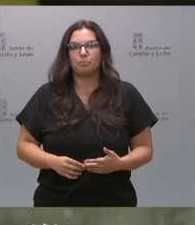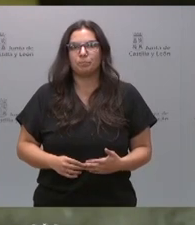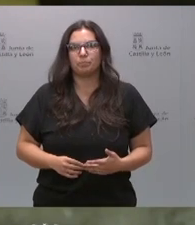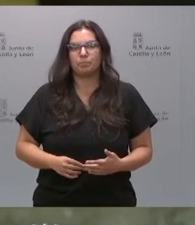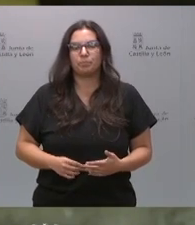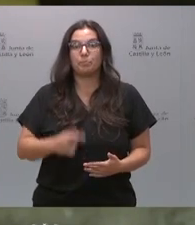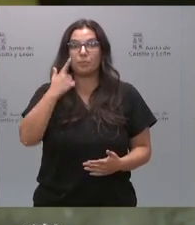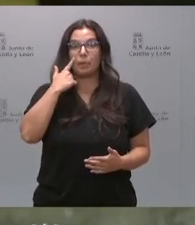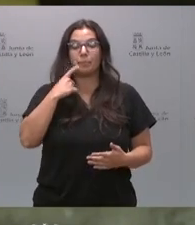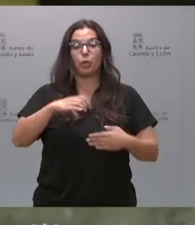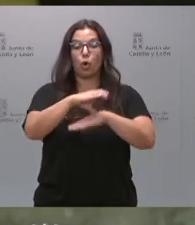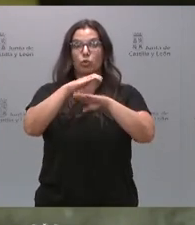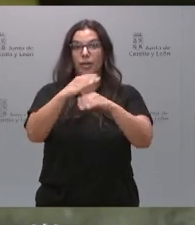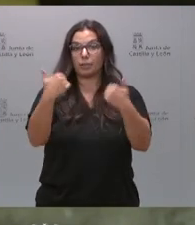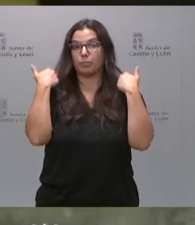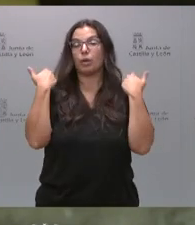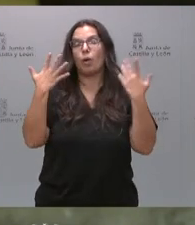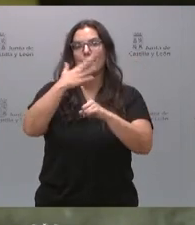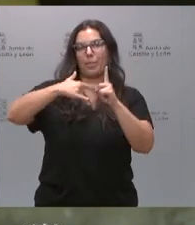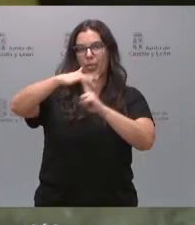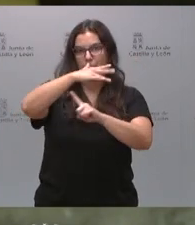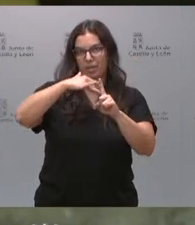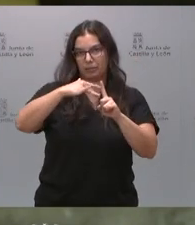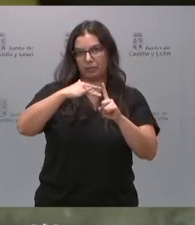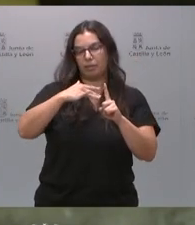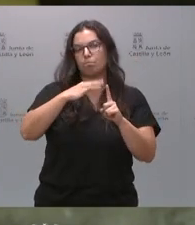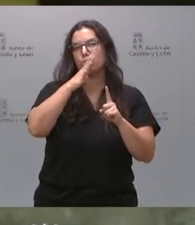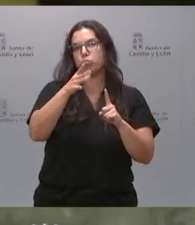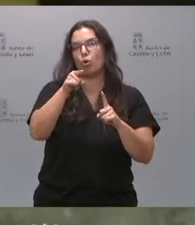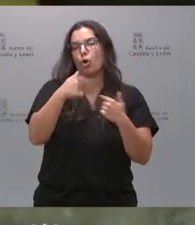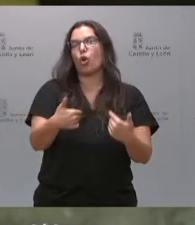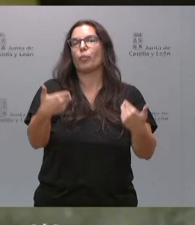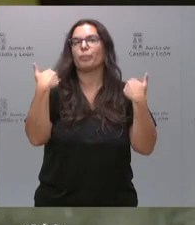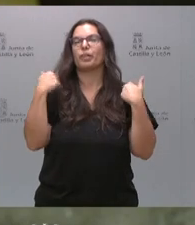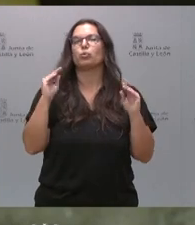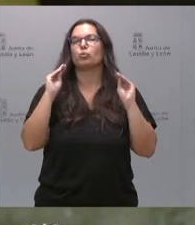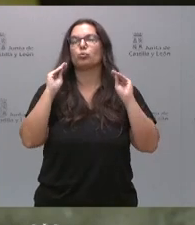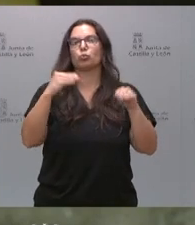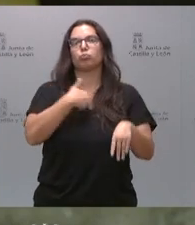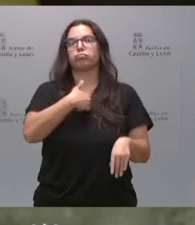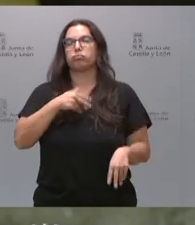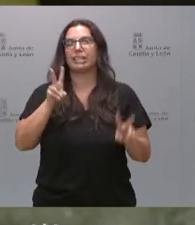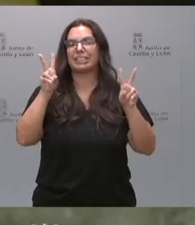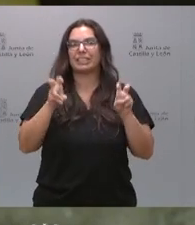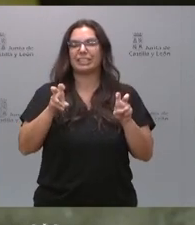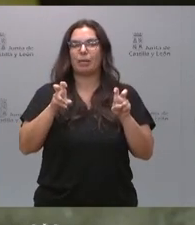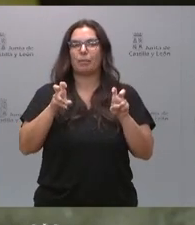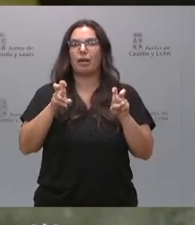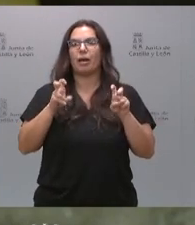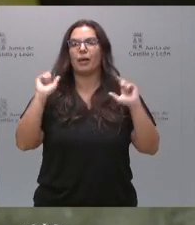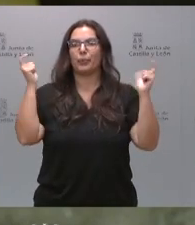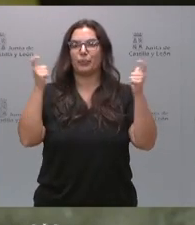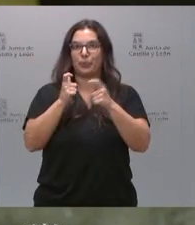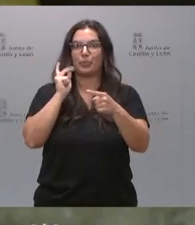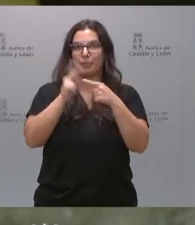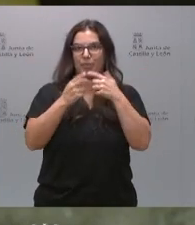Vamos a ver, la consejería va a ser la de Medio Ambiente, que es la que tiene la competencia para luchar contra la despoblación.